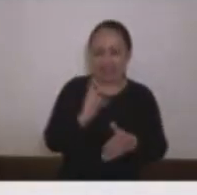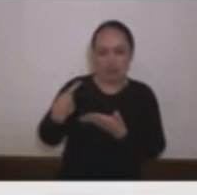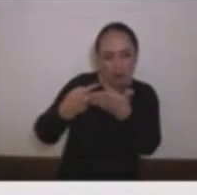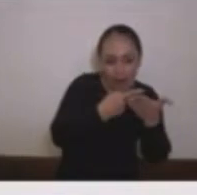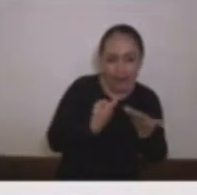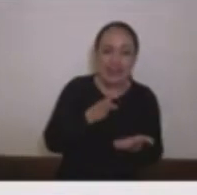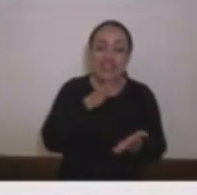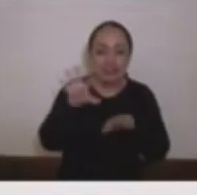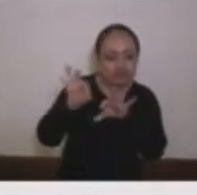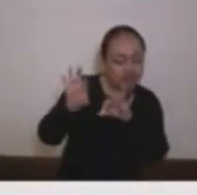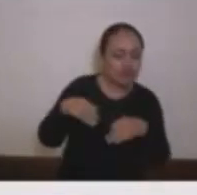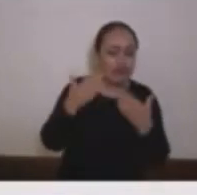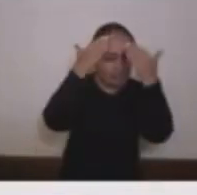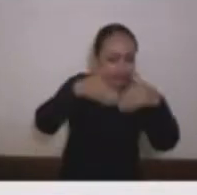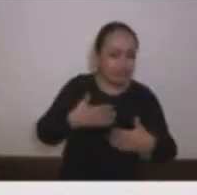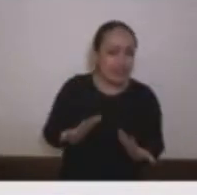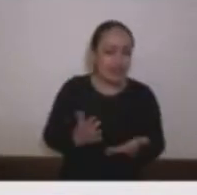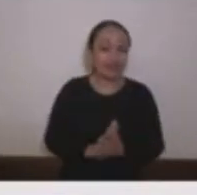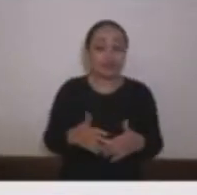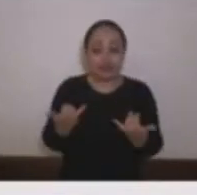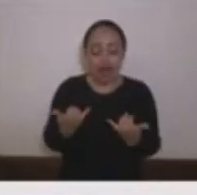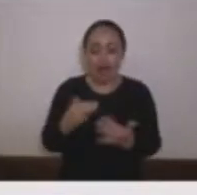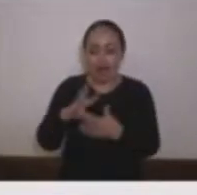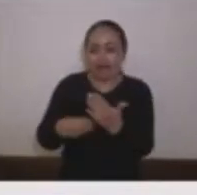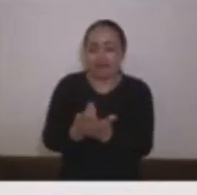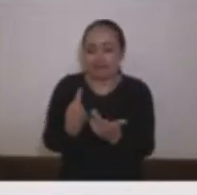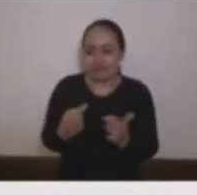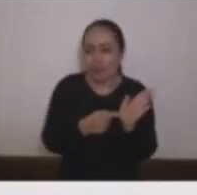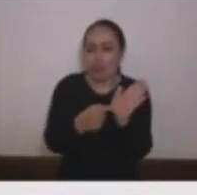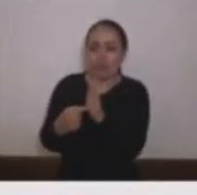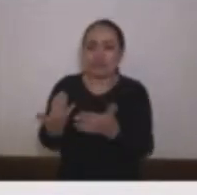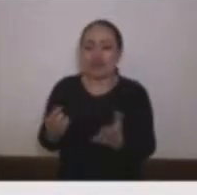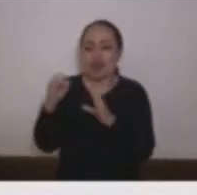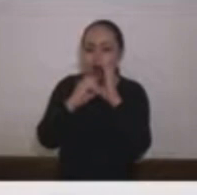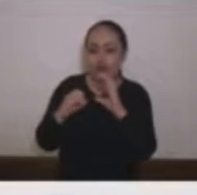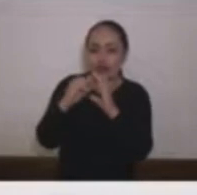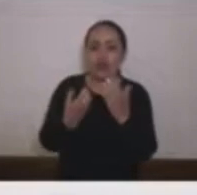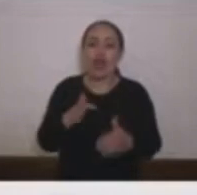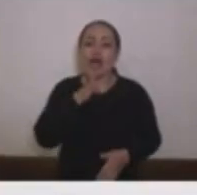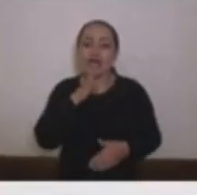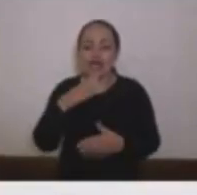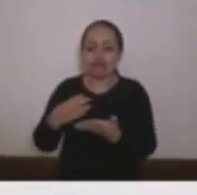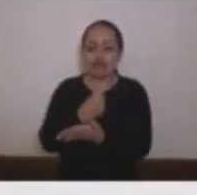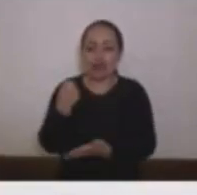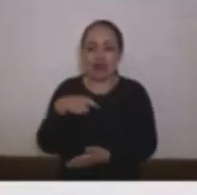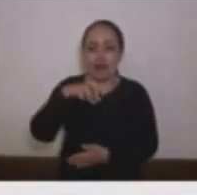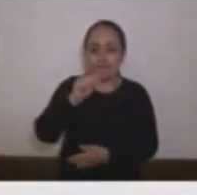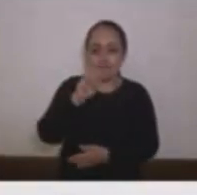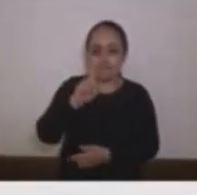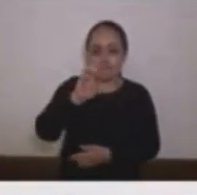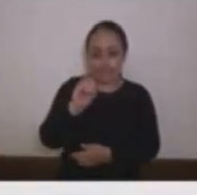y se espera que el resultado de este acuerdo sea la Contraloría de Medellín para Pablo Andrés Garcés y la Contraloría de Bello para William Vélez